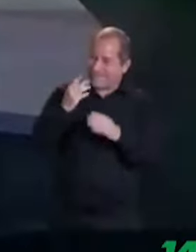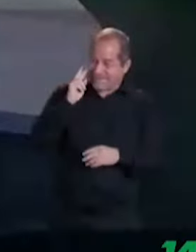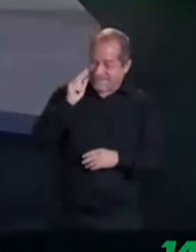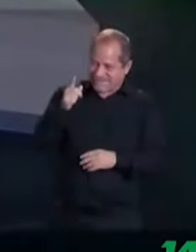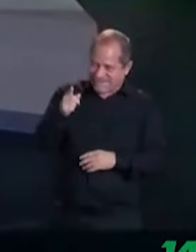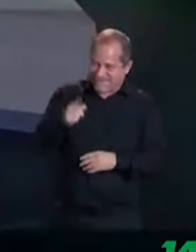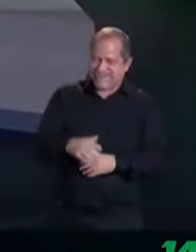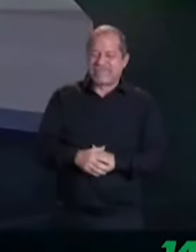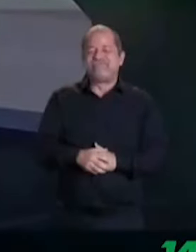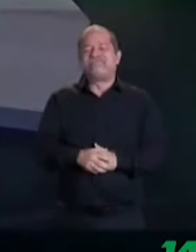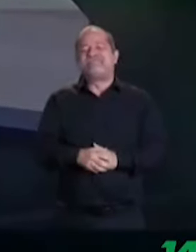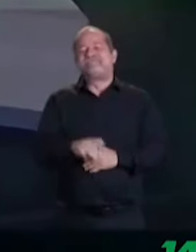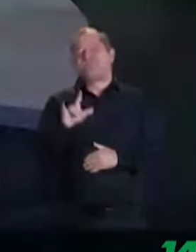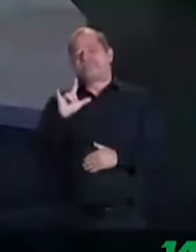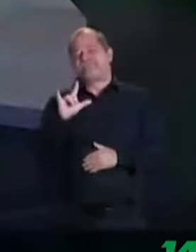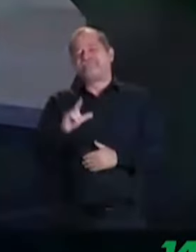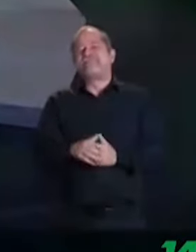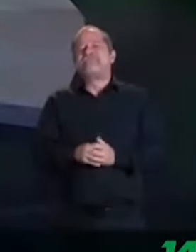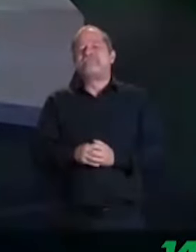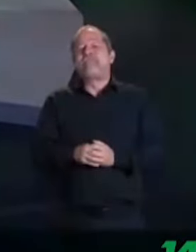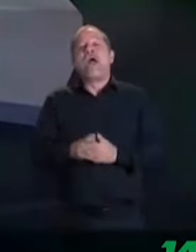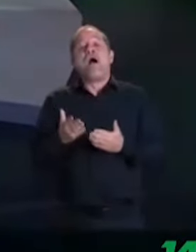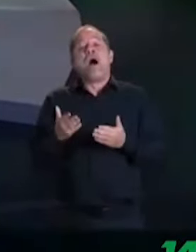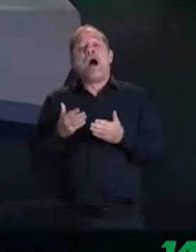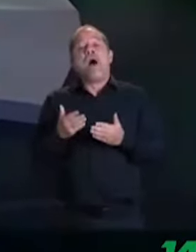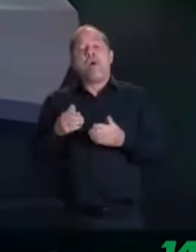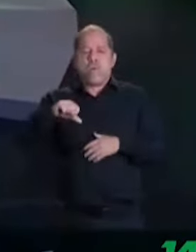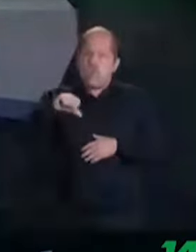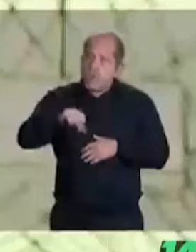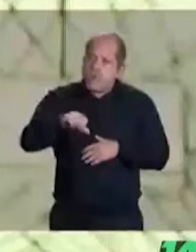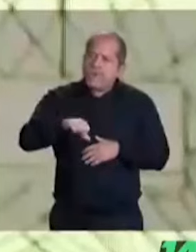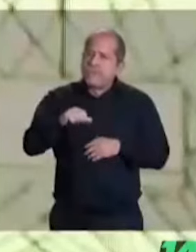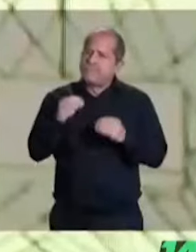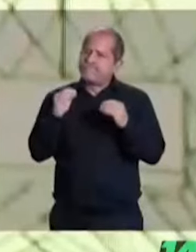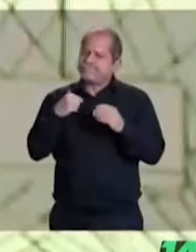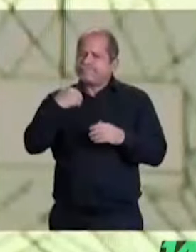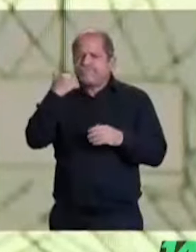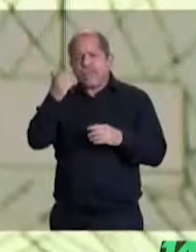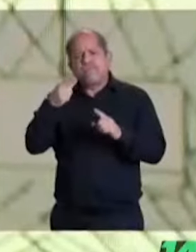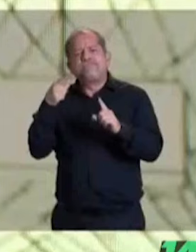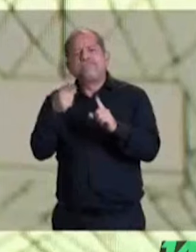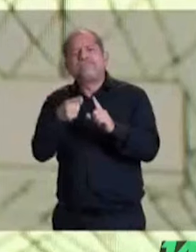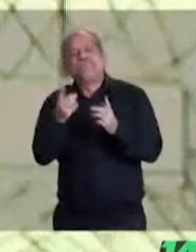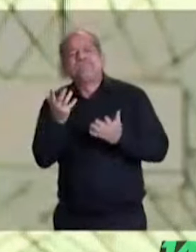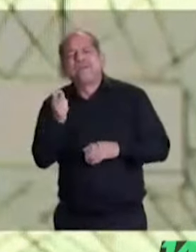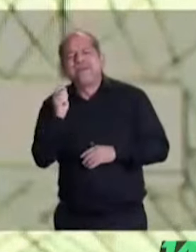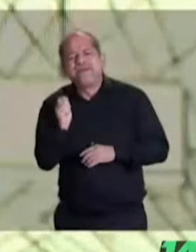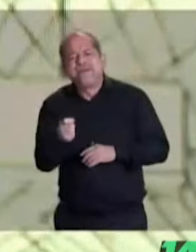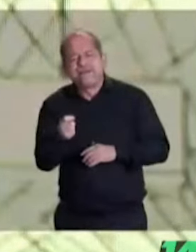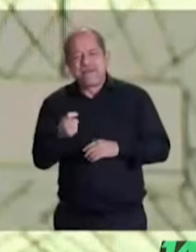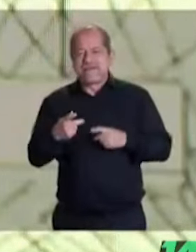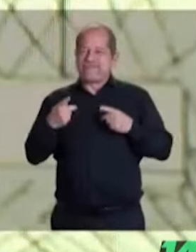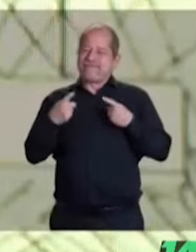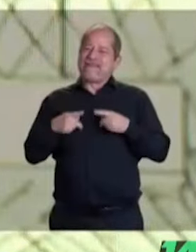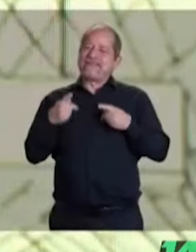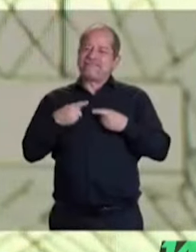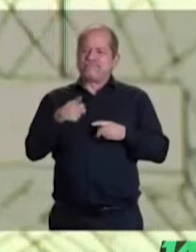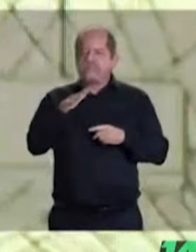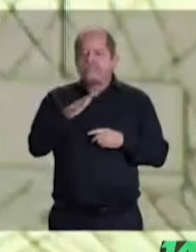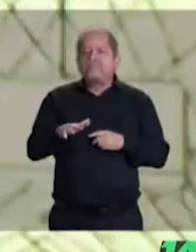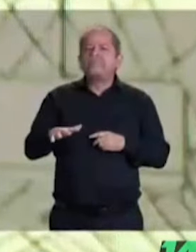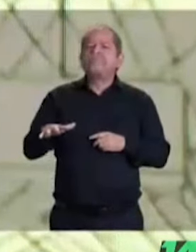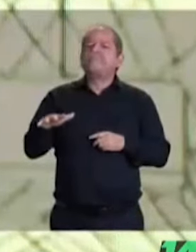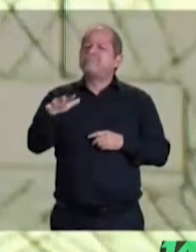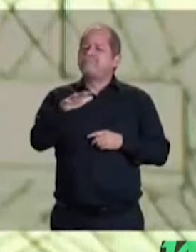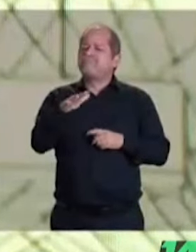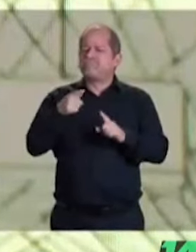El objetivo de este debate es que la ciudadanía cuente con información que le permita definir el sentido de